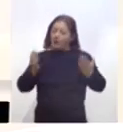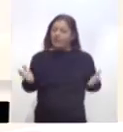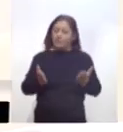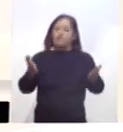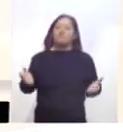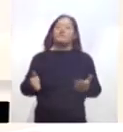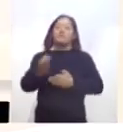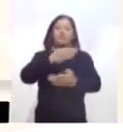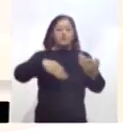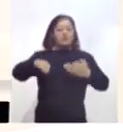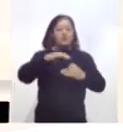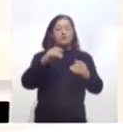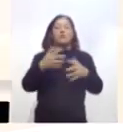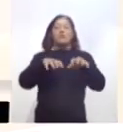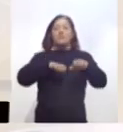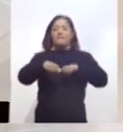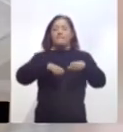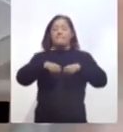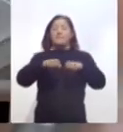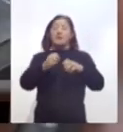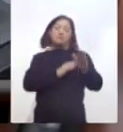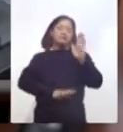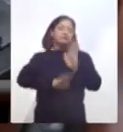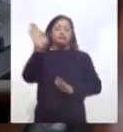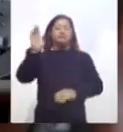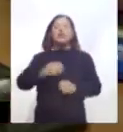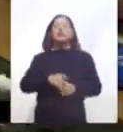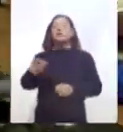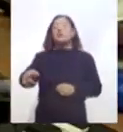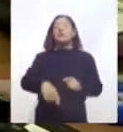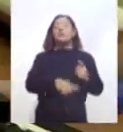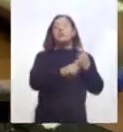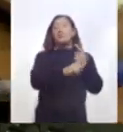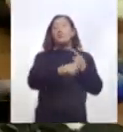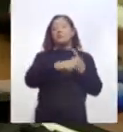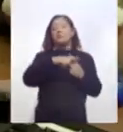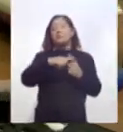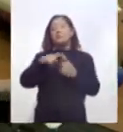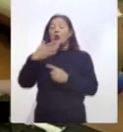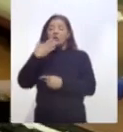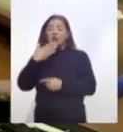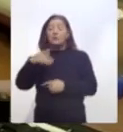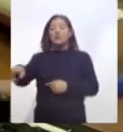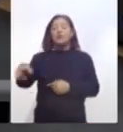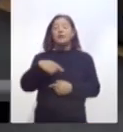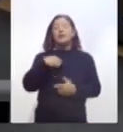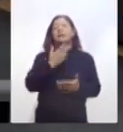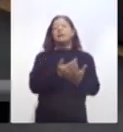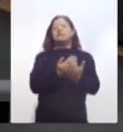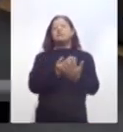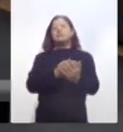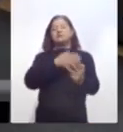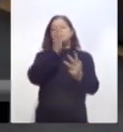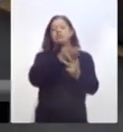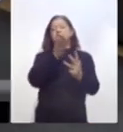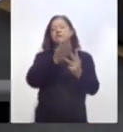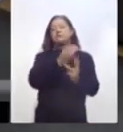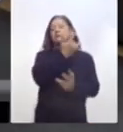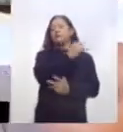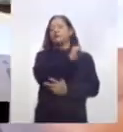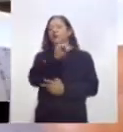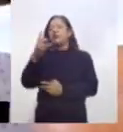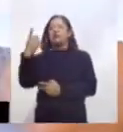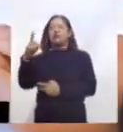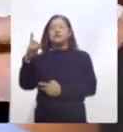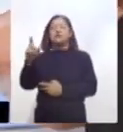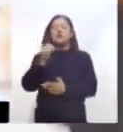Altamirano Islas calificó como positivas las medidas fiscales de posponer tres meses los pagos del impuesto sobre nómina para diferirlos entre